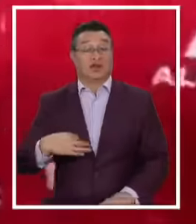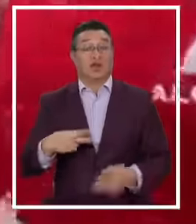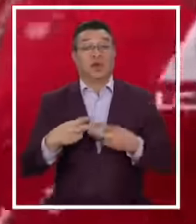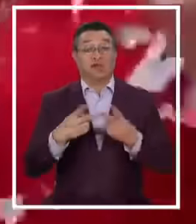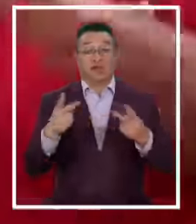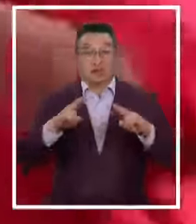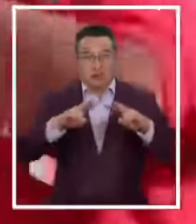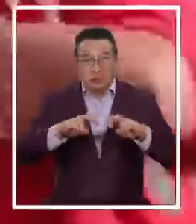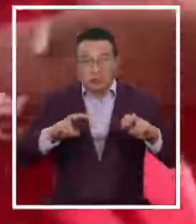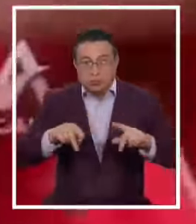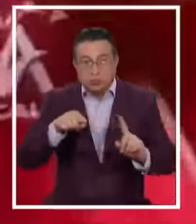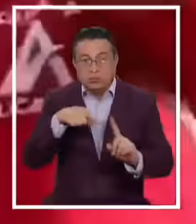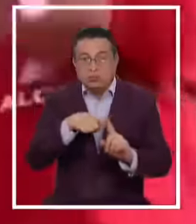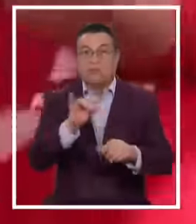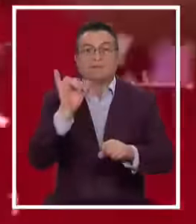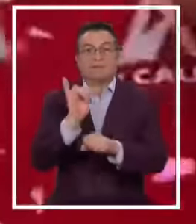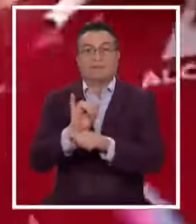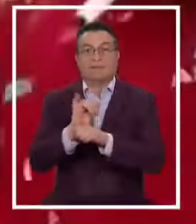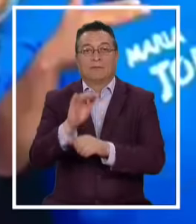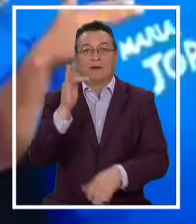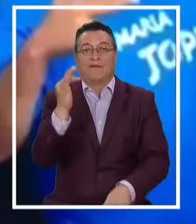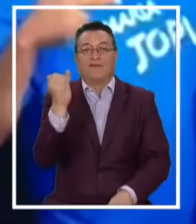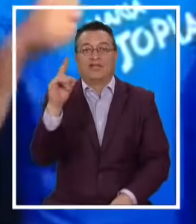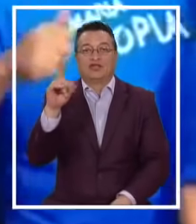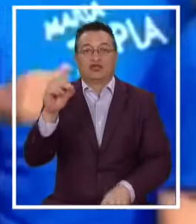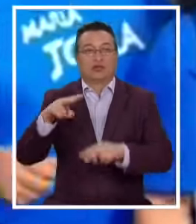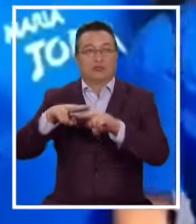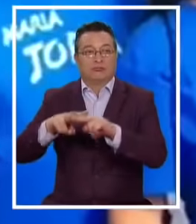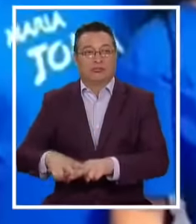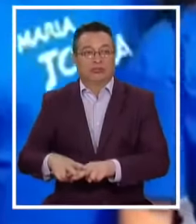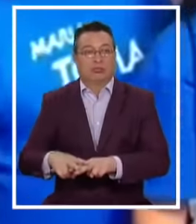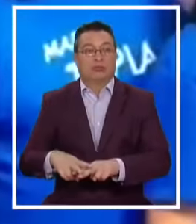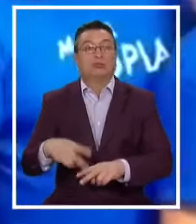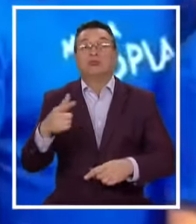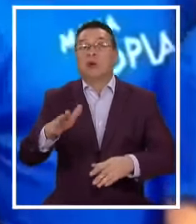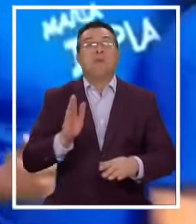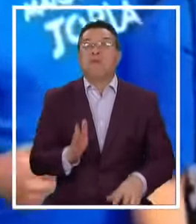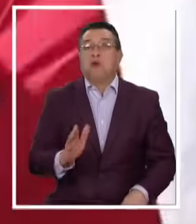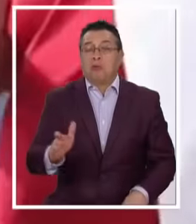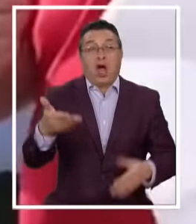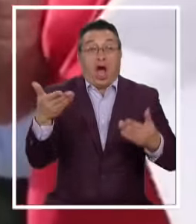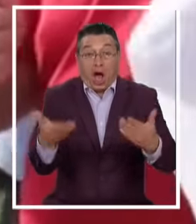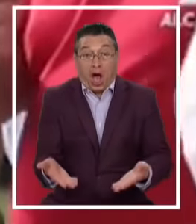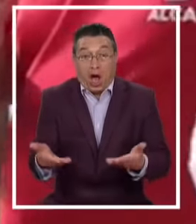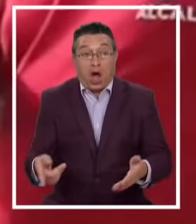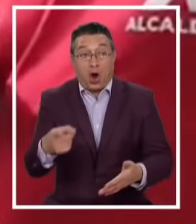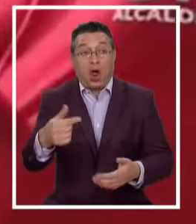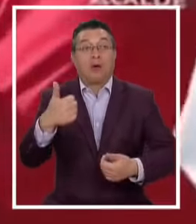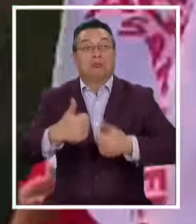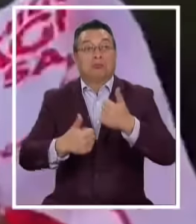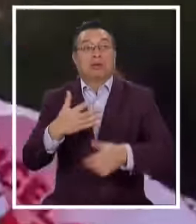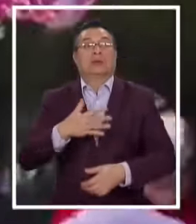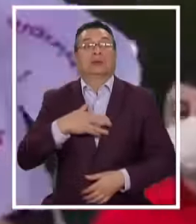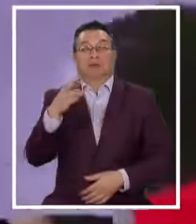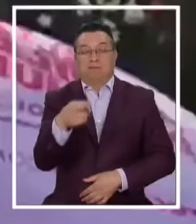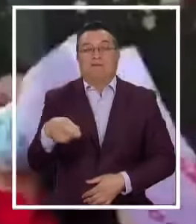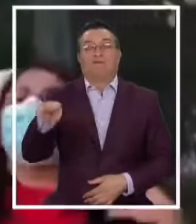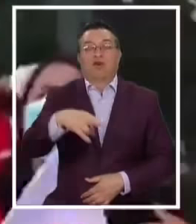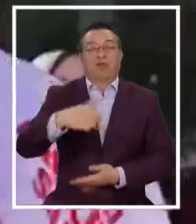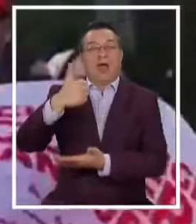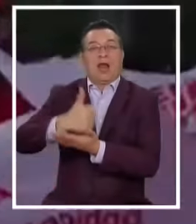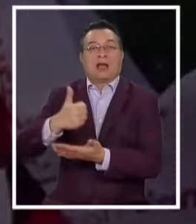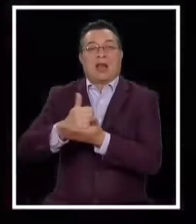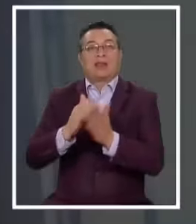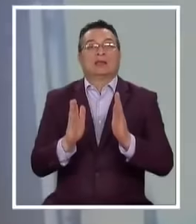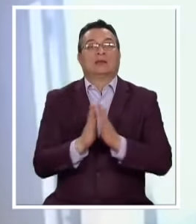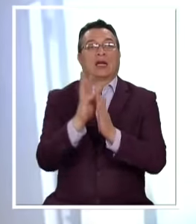investigación Por eventual fraude Al fisco Pero su carrera política Continúa y hoy Miguel Ángel Aguilera Compite para ser reelecto Como alcalde de